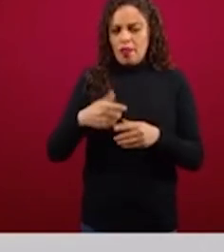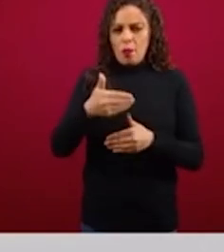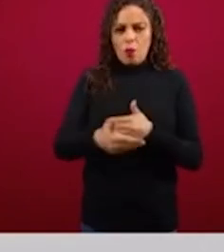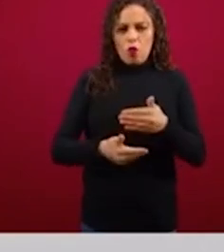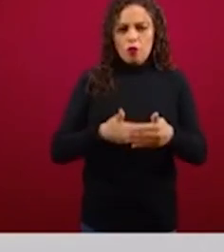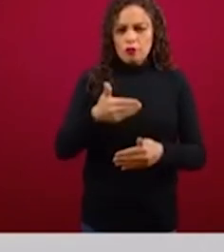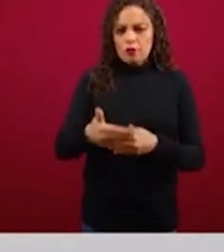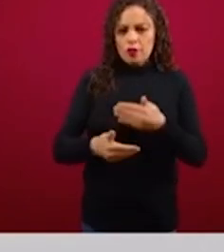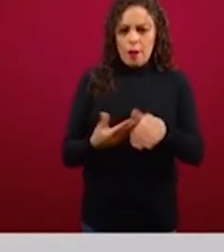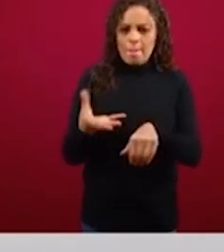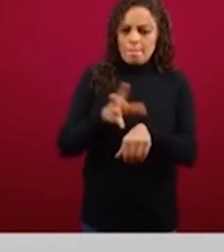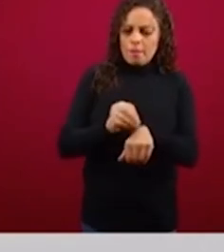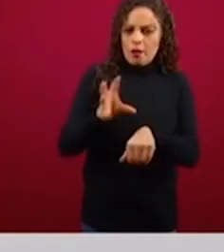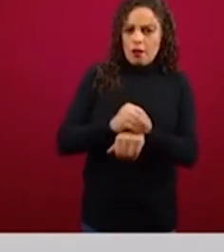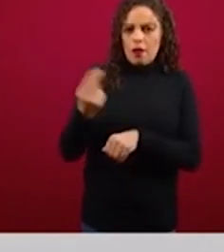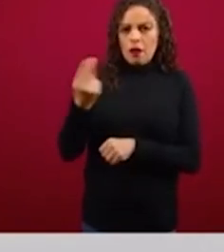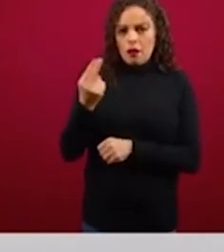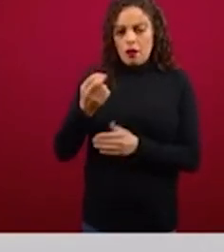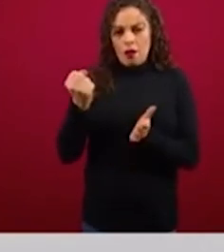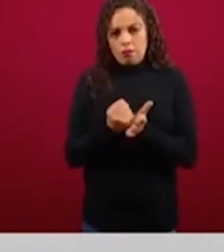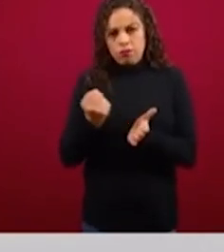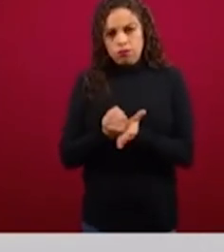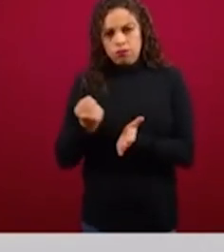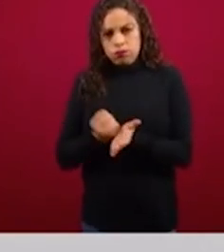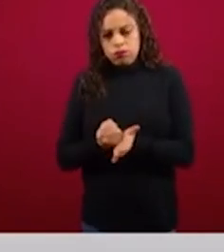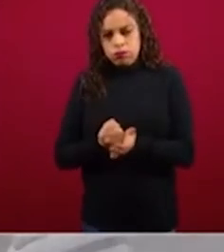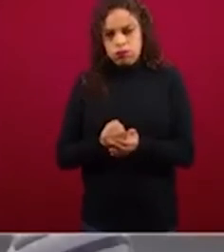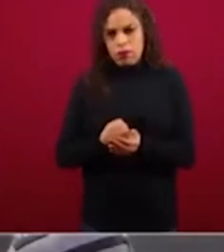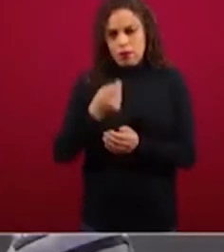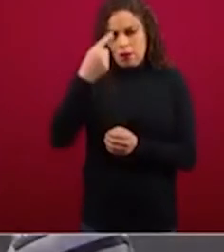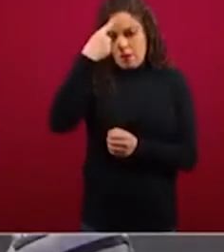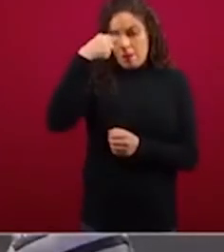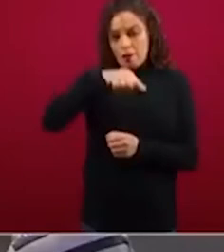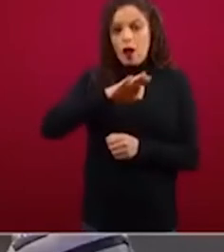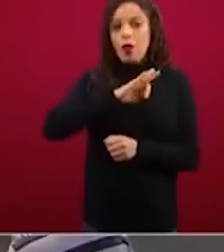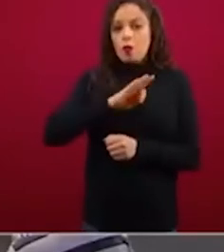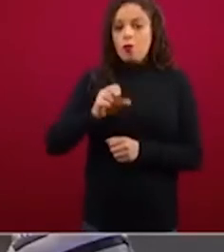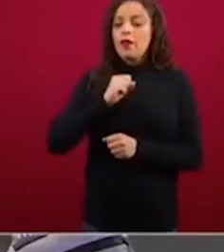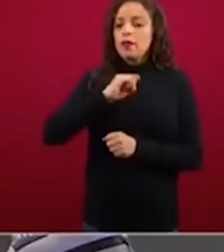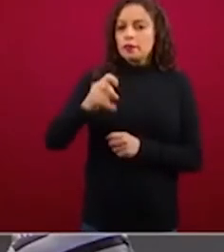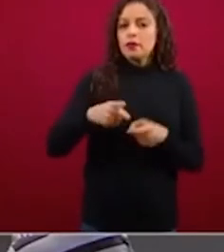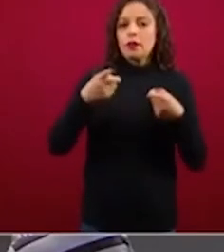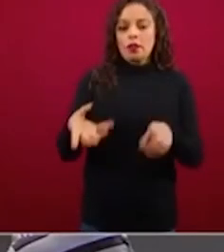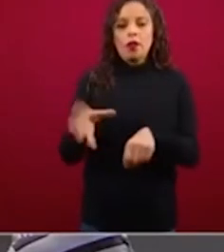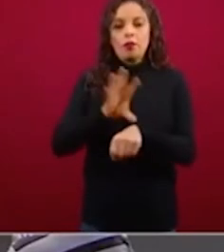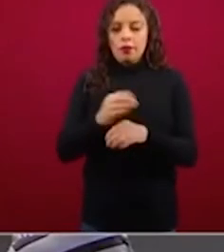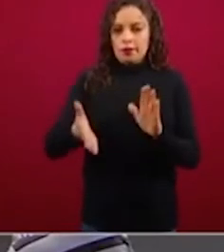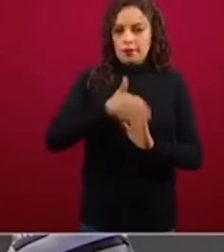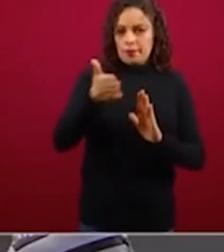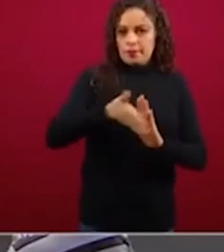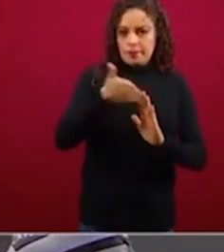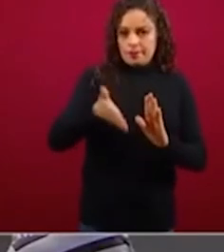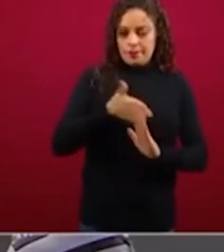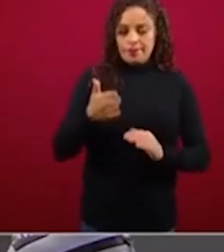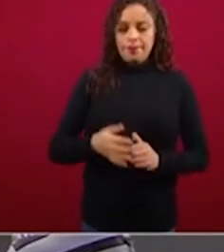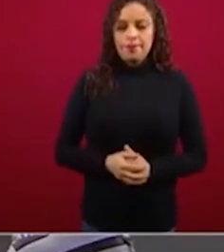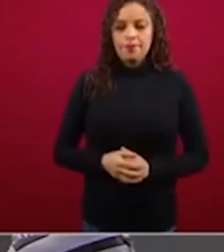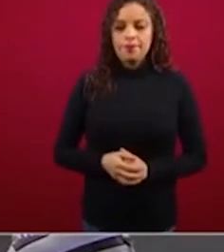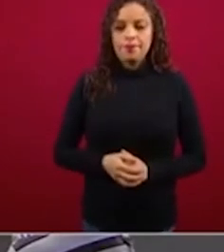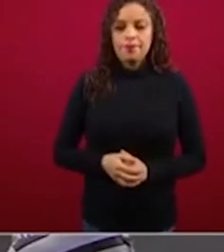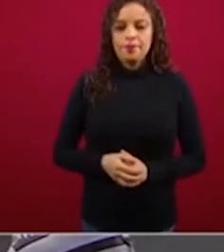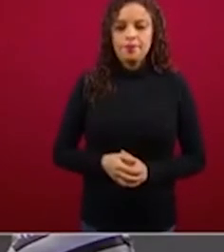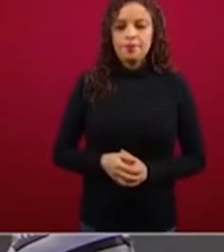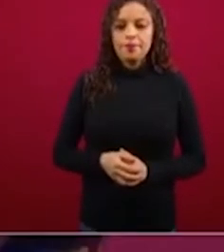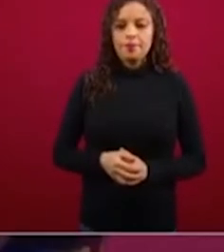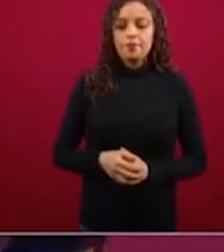permisos que requiere localmente la construcción. También es importante mencionar que el predio debe de contar